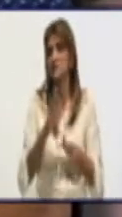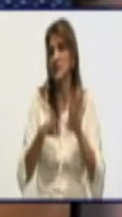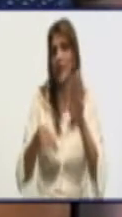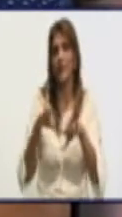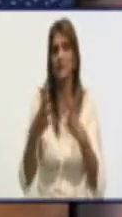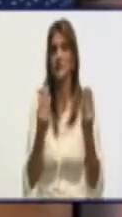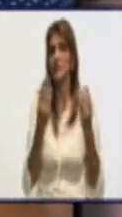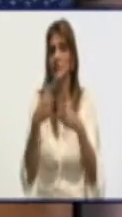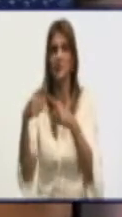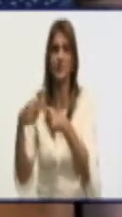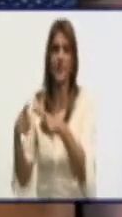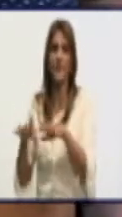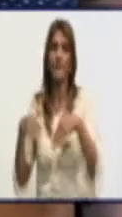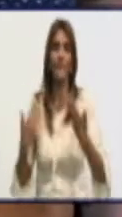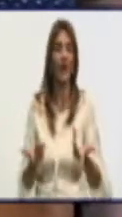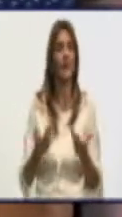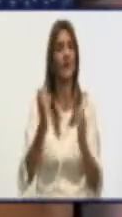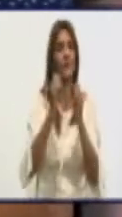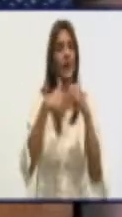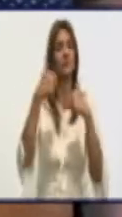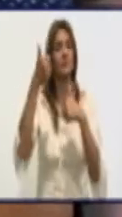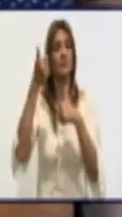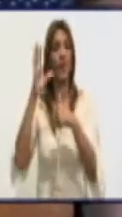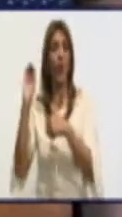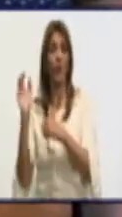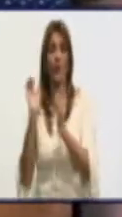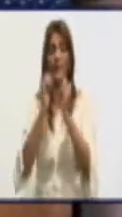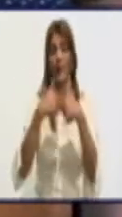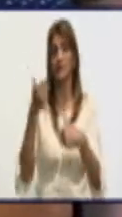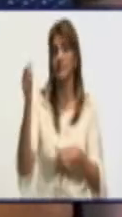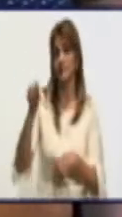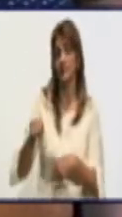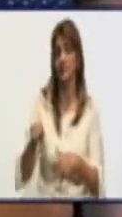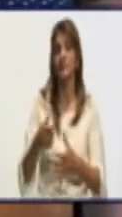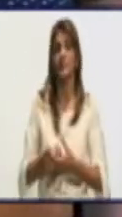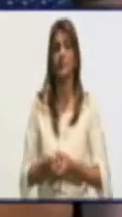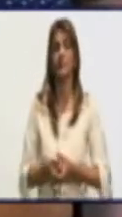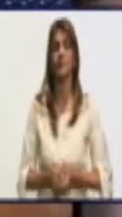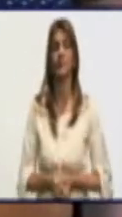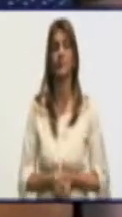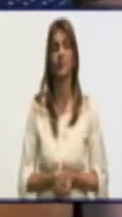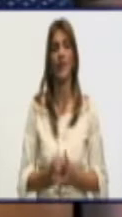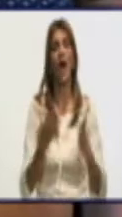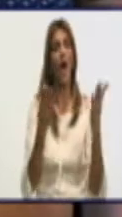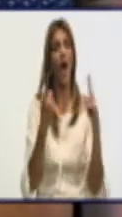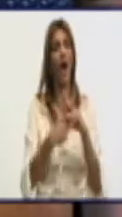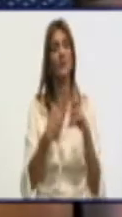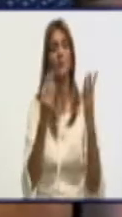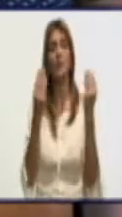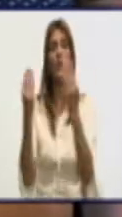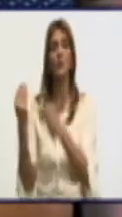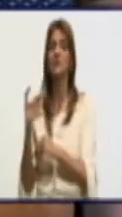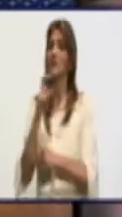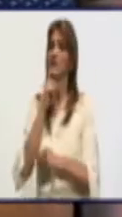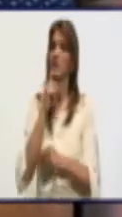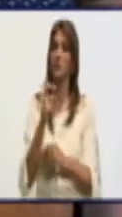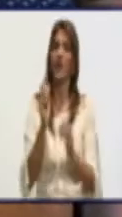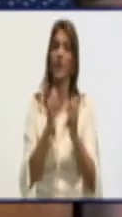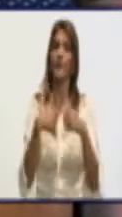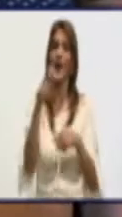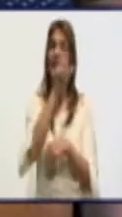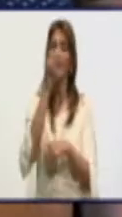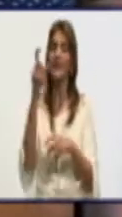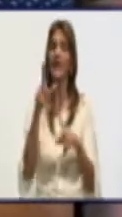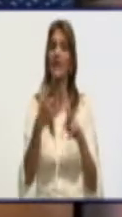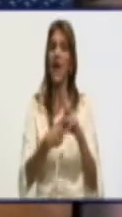mejorar esos clavilleros, aún todavía tenemos algunas panaderías que tienen